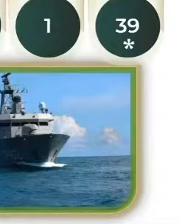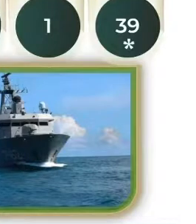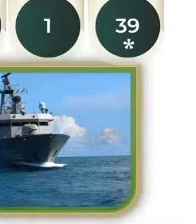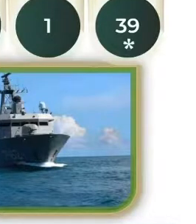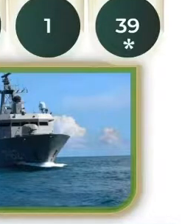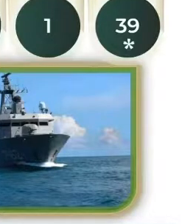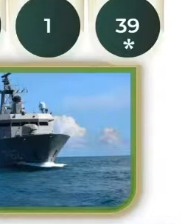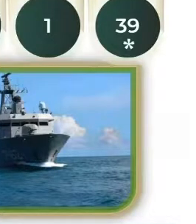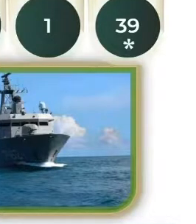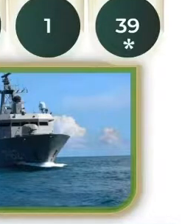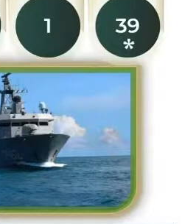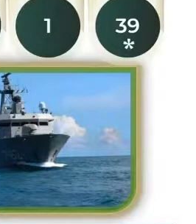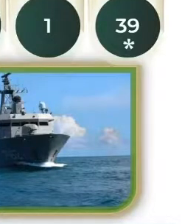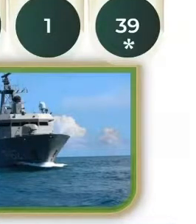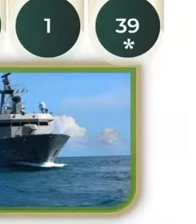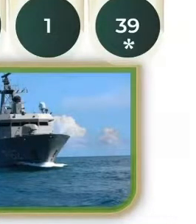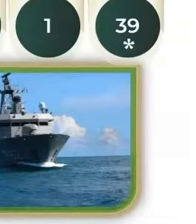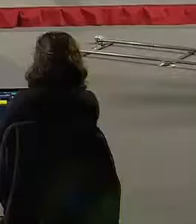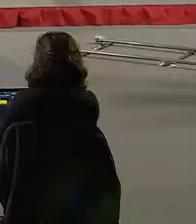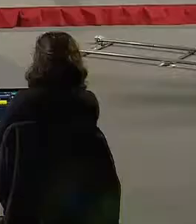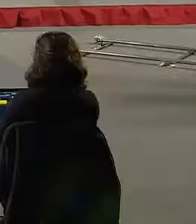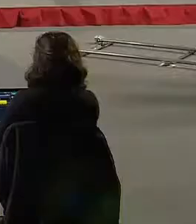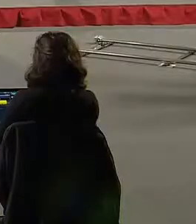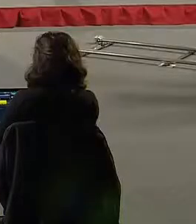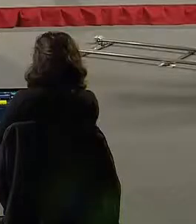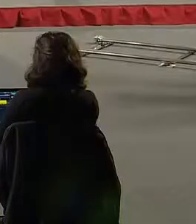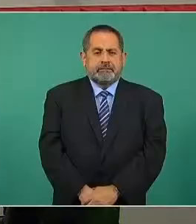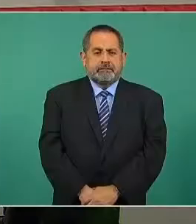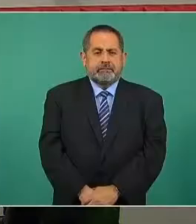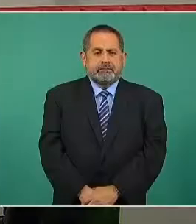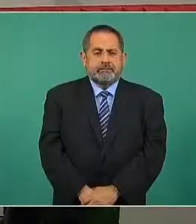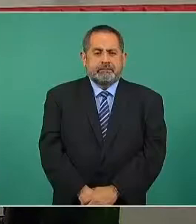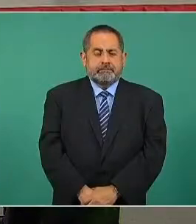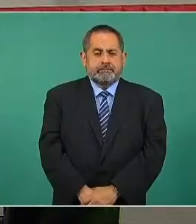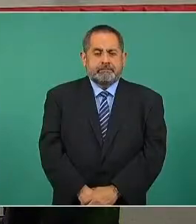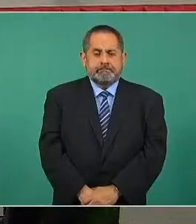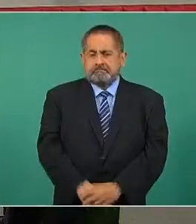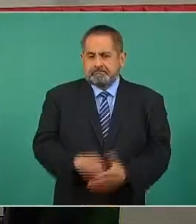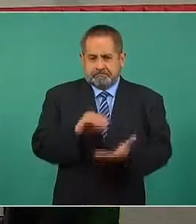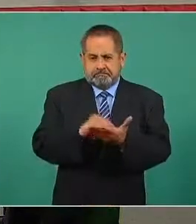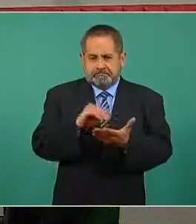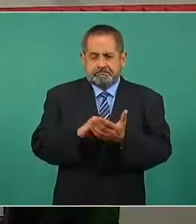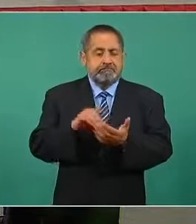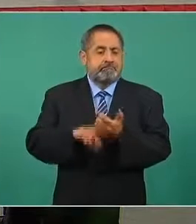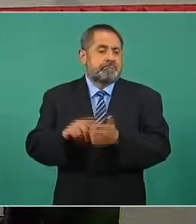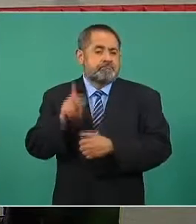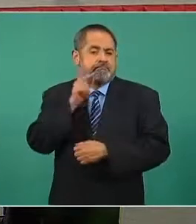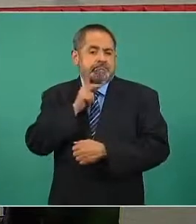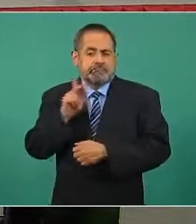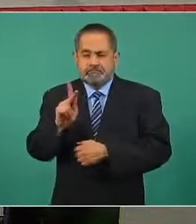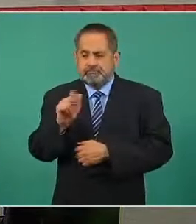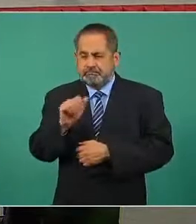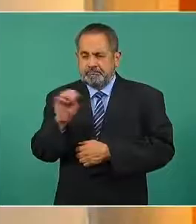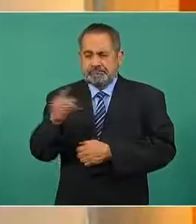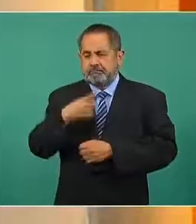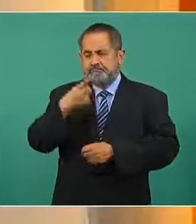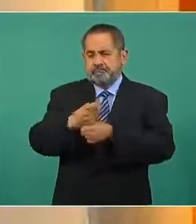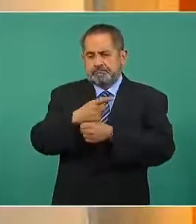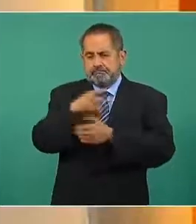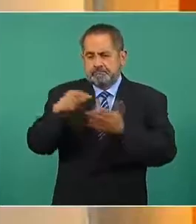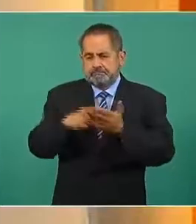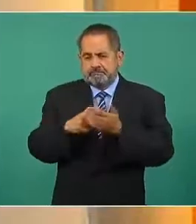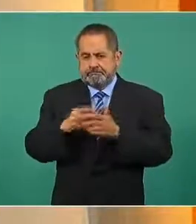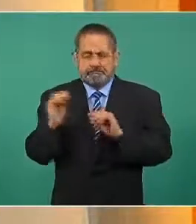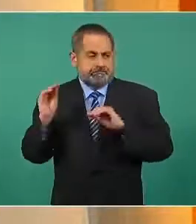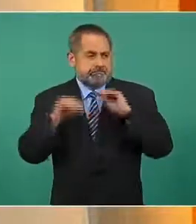que se emplearon para esta situación. El resto continúa siendo Pemex el primer lugar que tenemos en